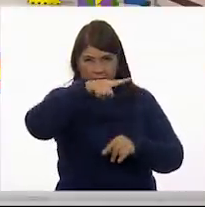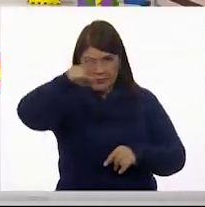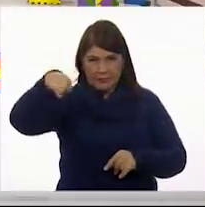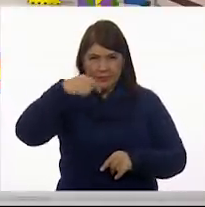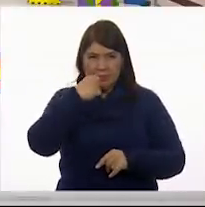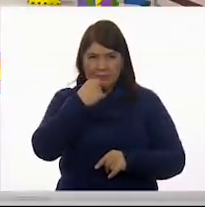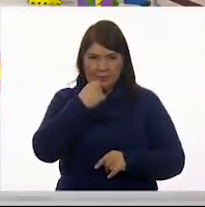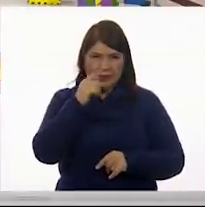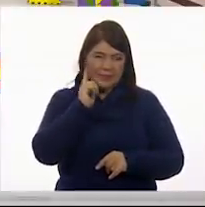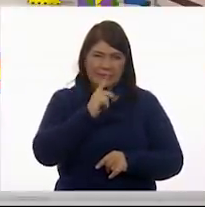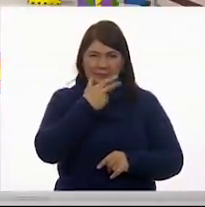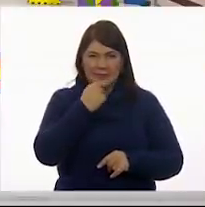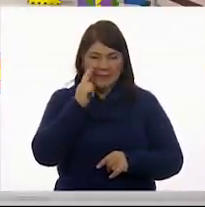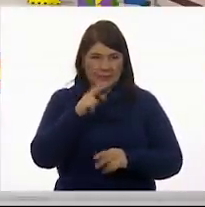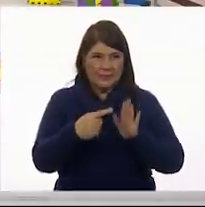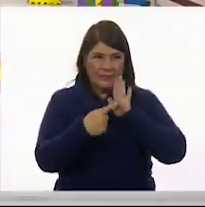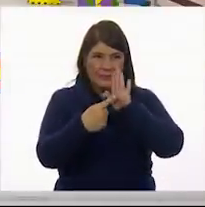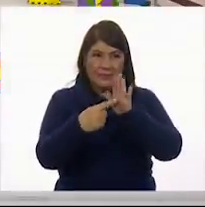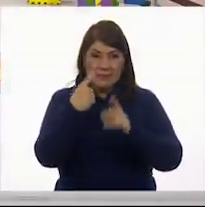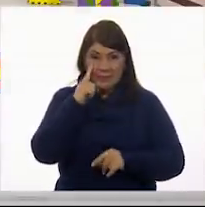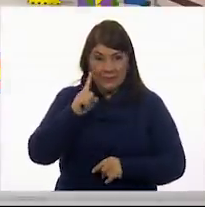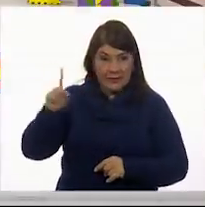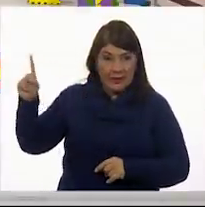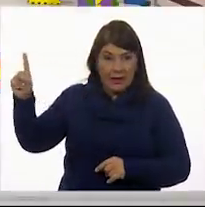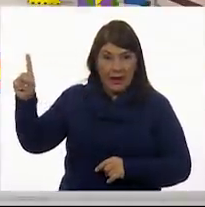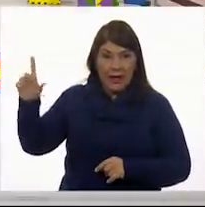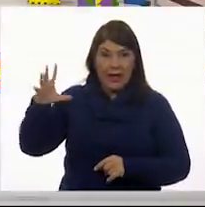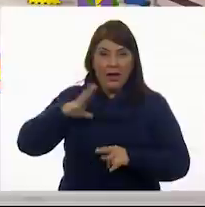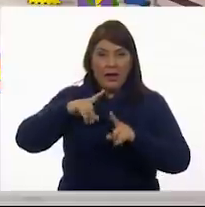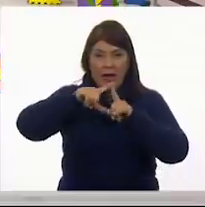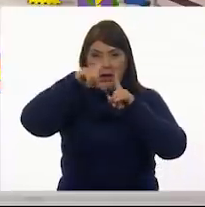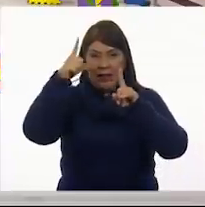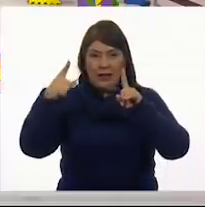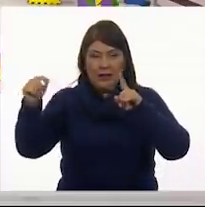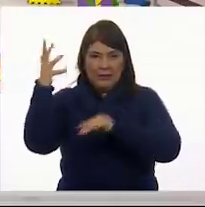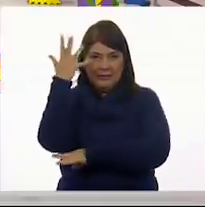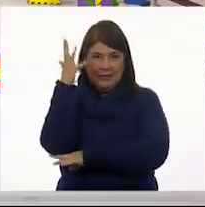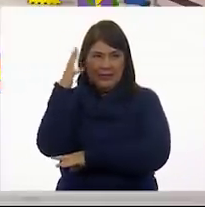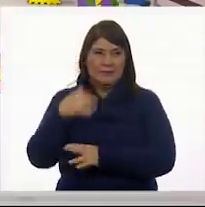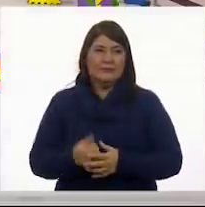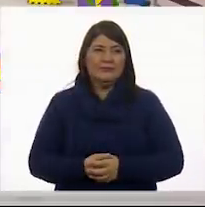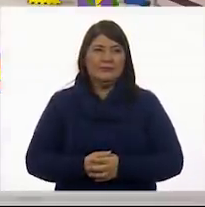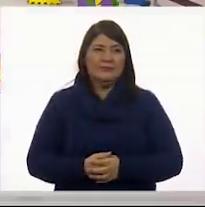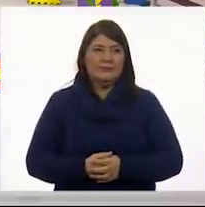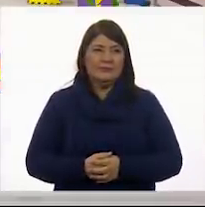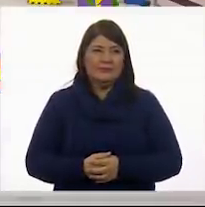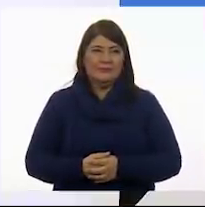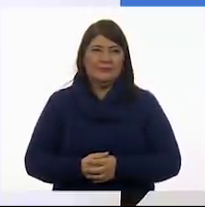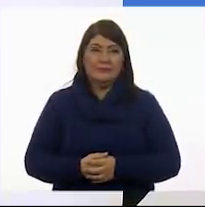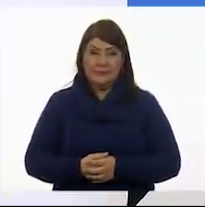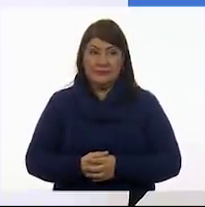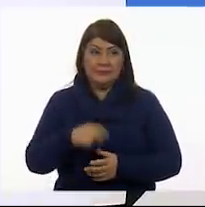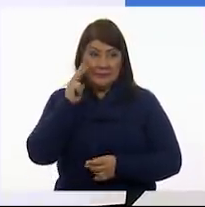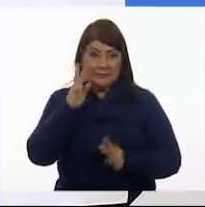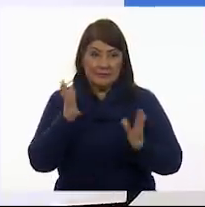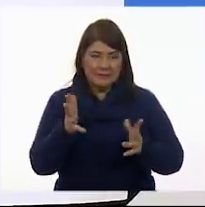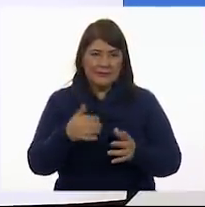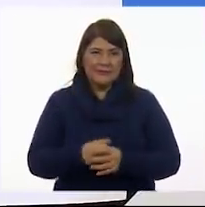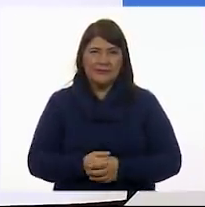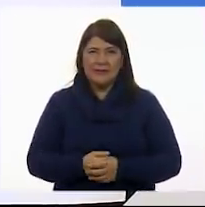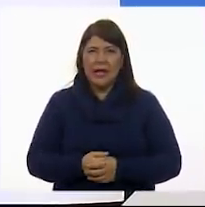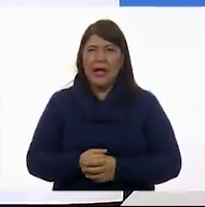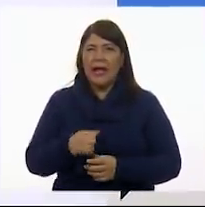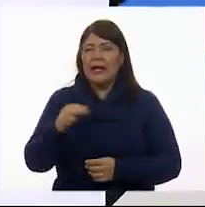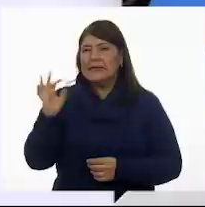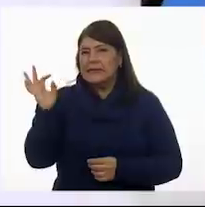niños. Y guau, tenemos una hoja de árbol. ¿Ya lo vieron? ¿Y si le ponemos al lado